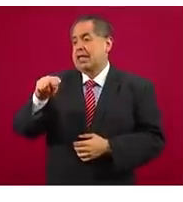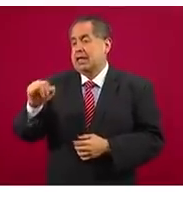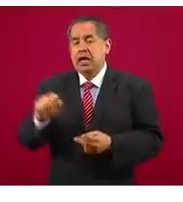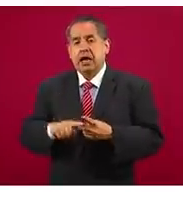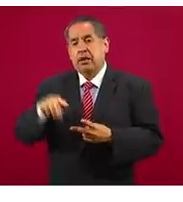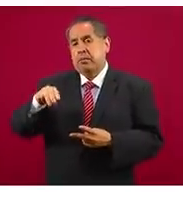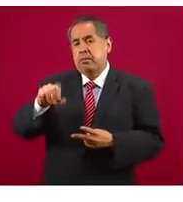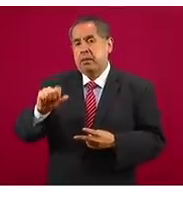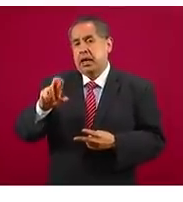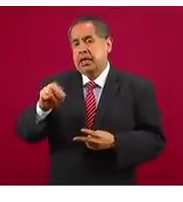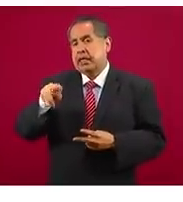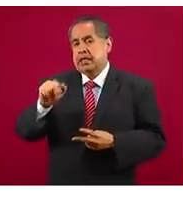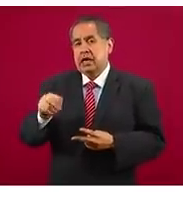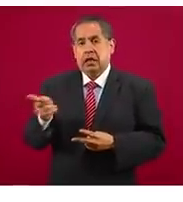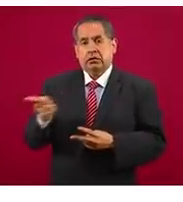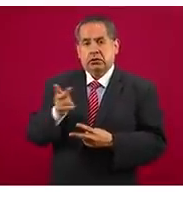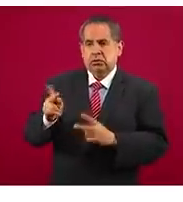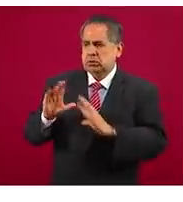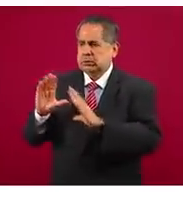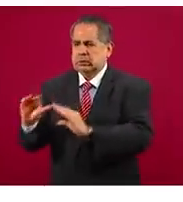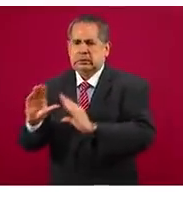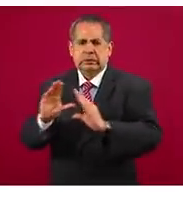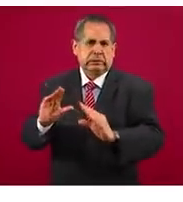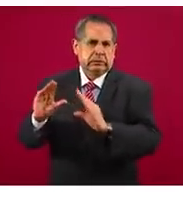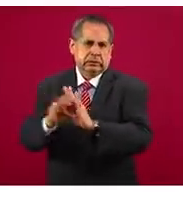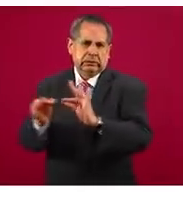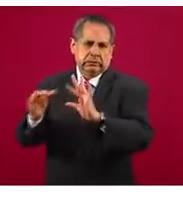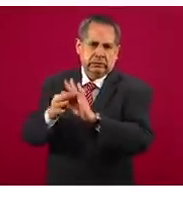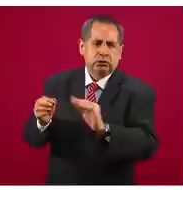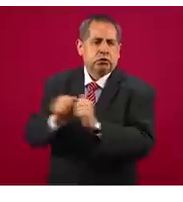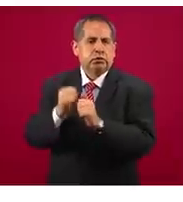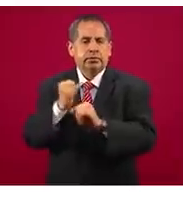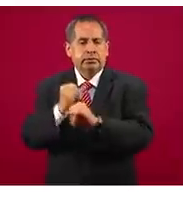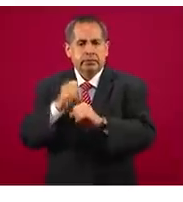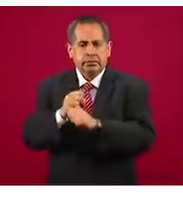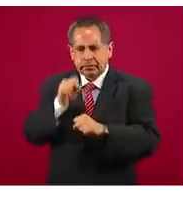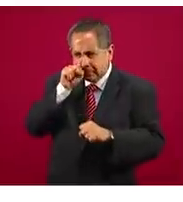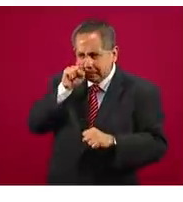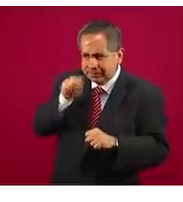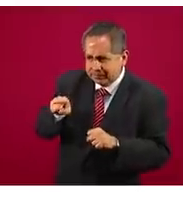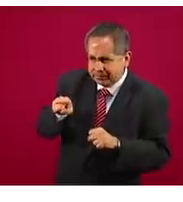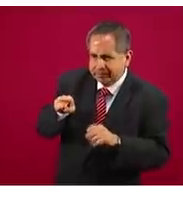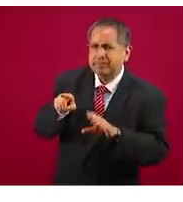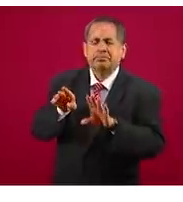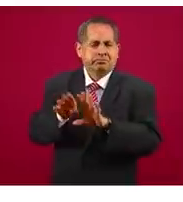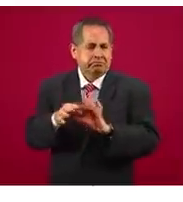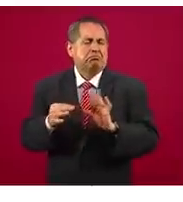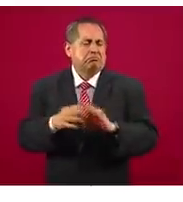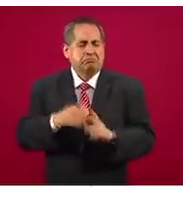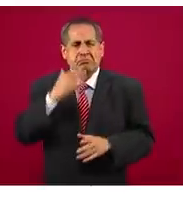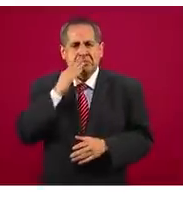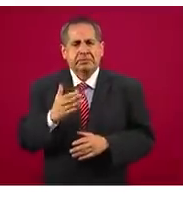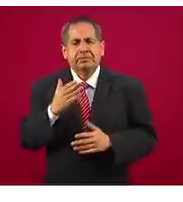poder… los temas en los que se están capacitando, aquí los vemos. Y con esto vamos a